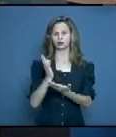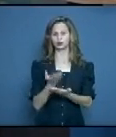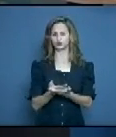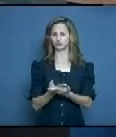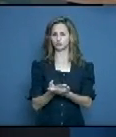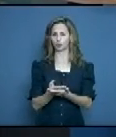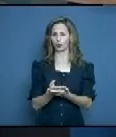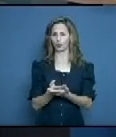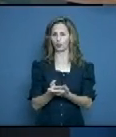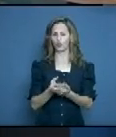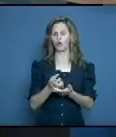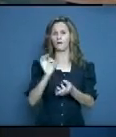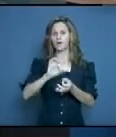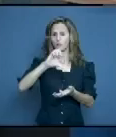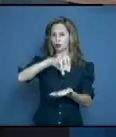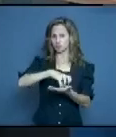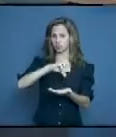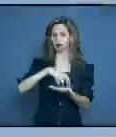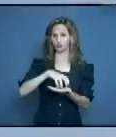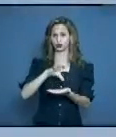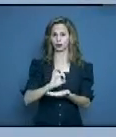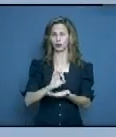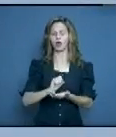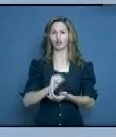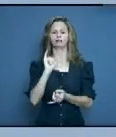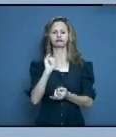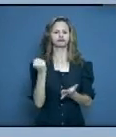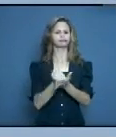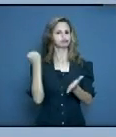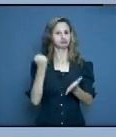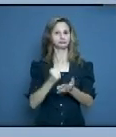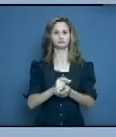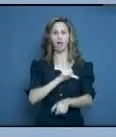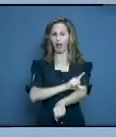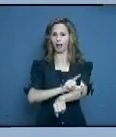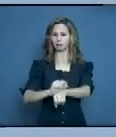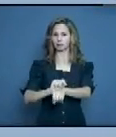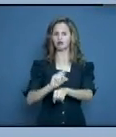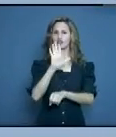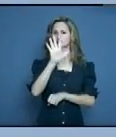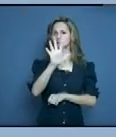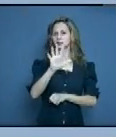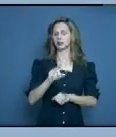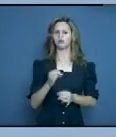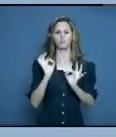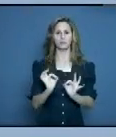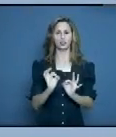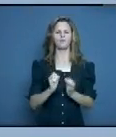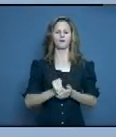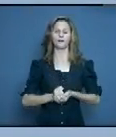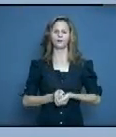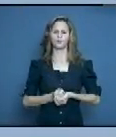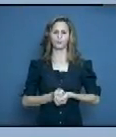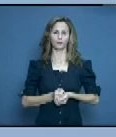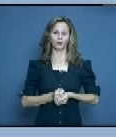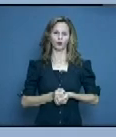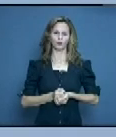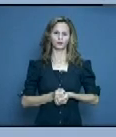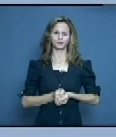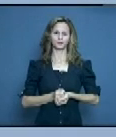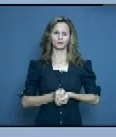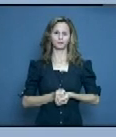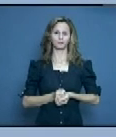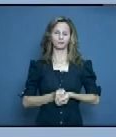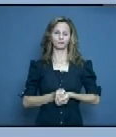Son 6 casos que son contactos de confirmados. Municipio de Antilla, 5 diagnosticados. Lo vemos en nuestro telereceptor. Del área de salud,